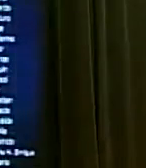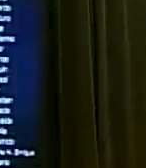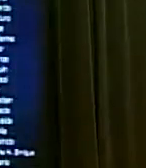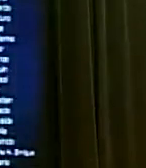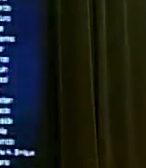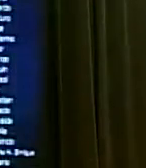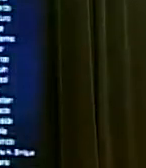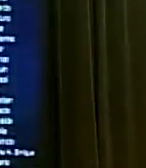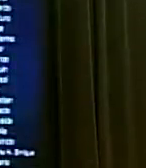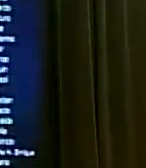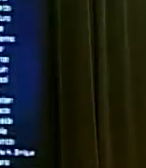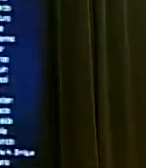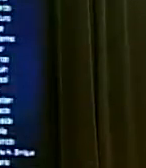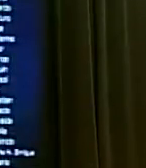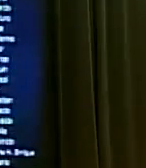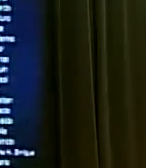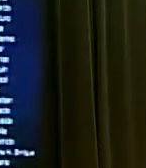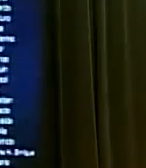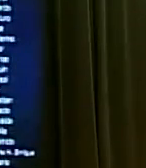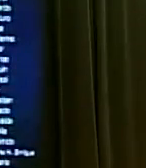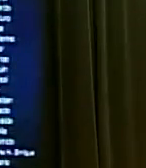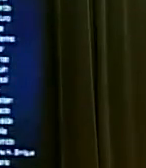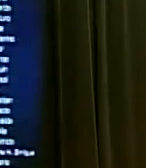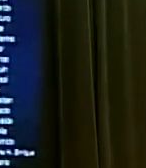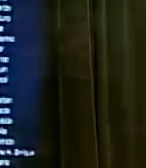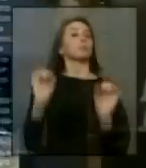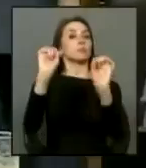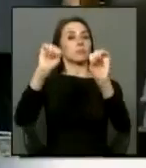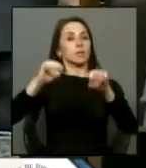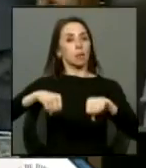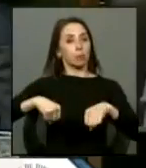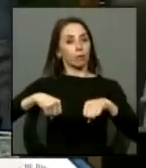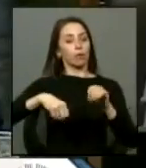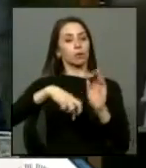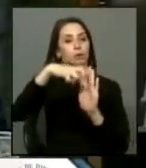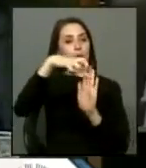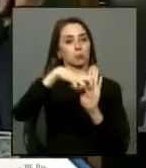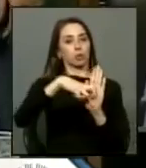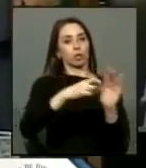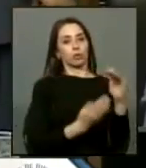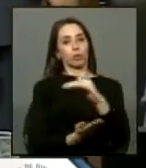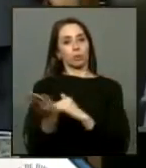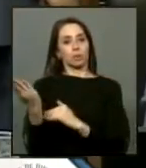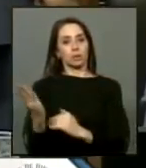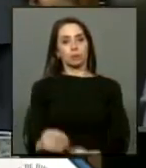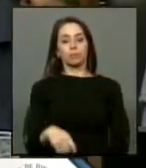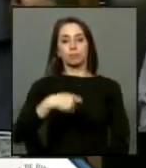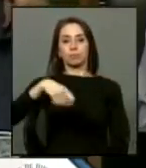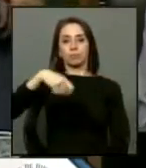61 votos y 24 abstenciones aprobada y despachado el proyecto